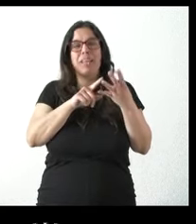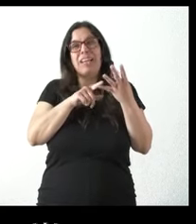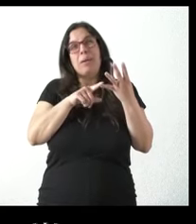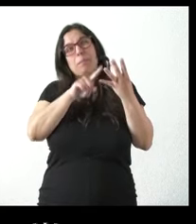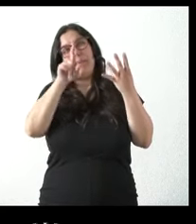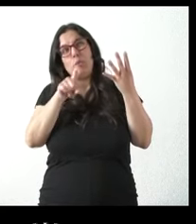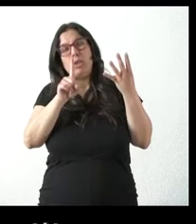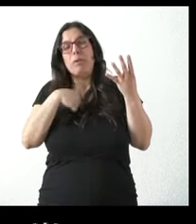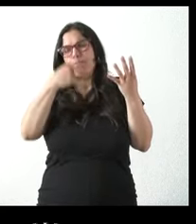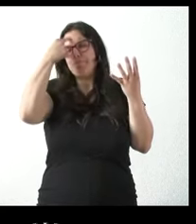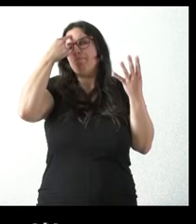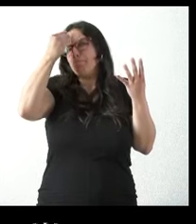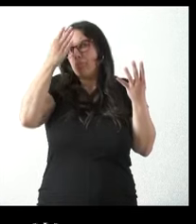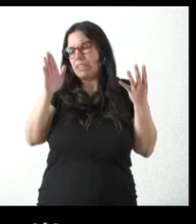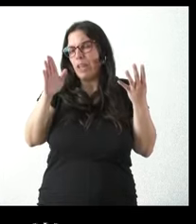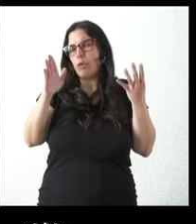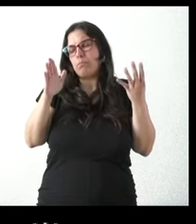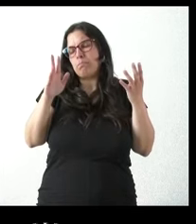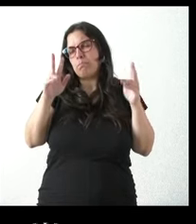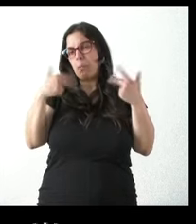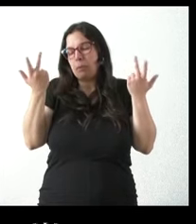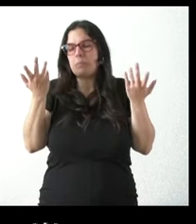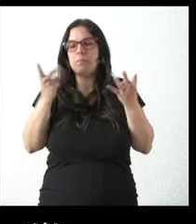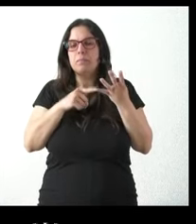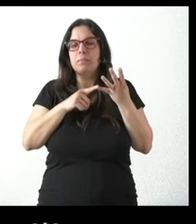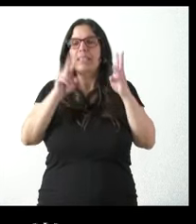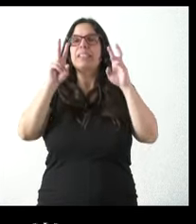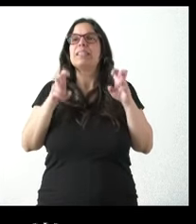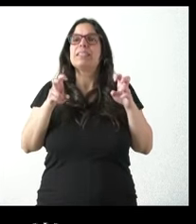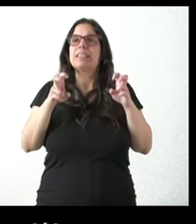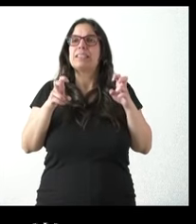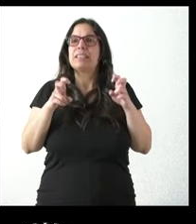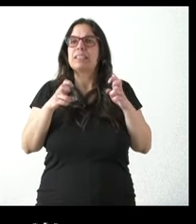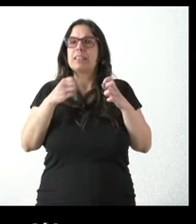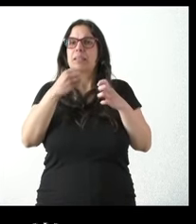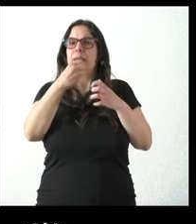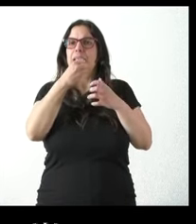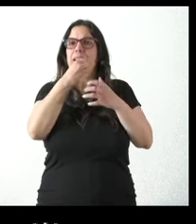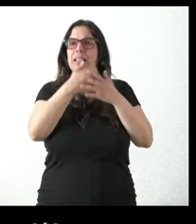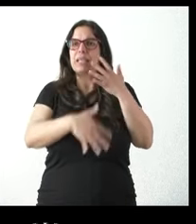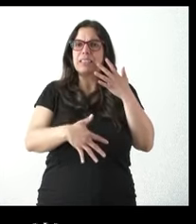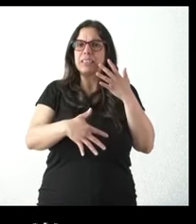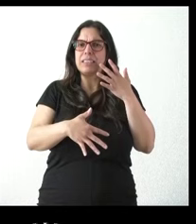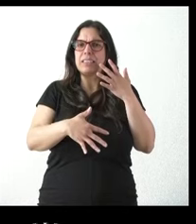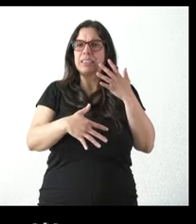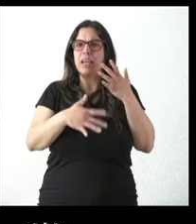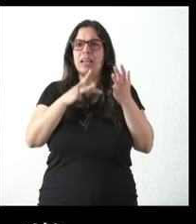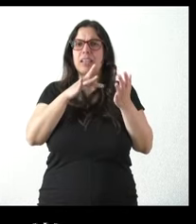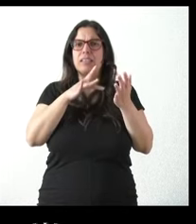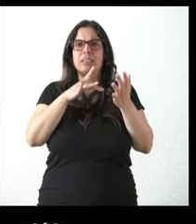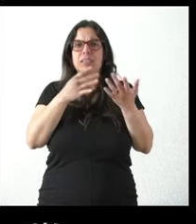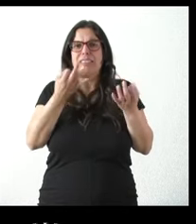me ha venido a la cabeza permítame la licencia el de las listas de buenos y malos creo que fue Miguel Ángel Rodríguez hace unas décadas